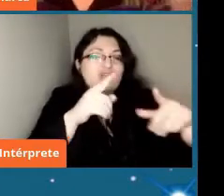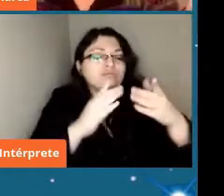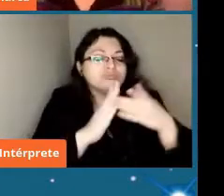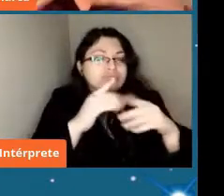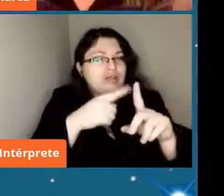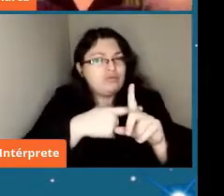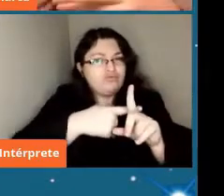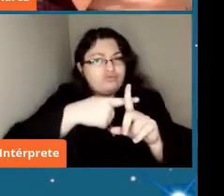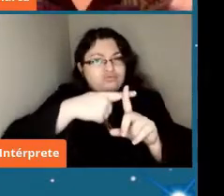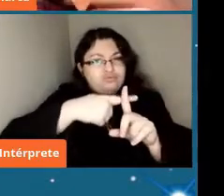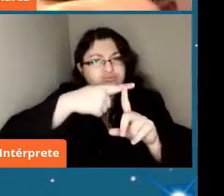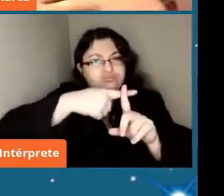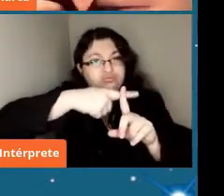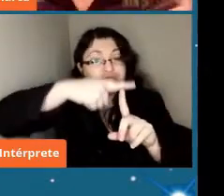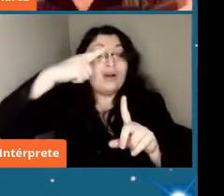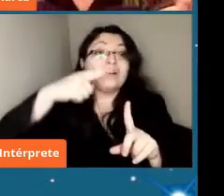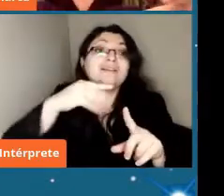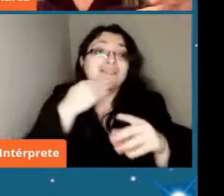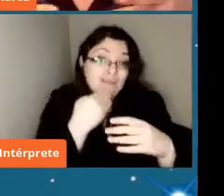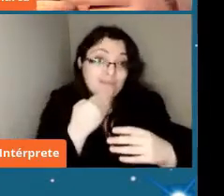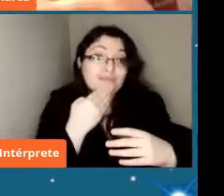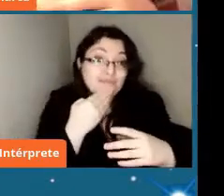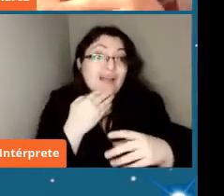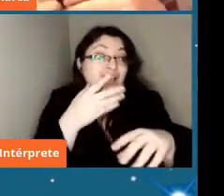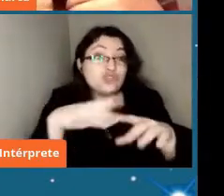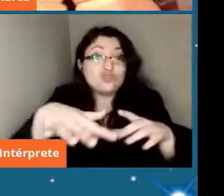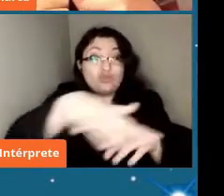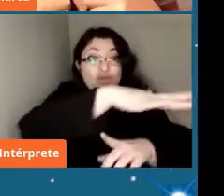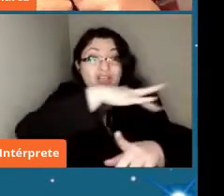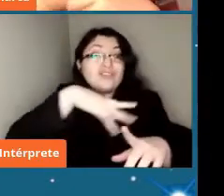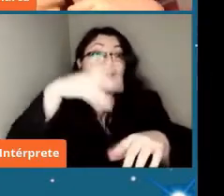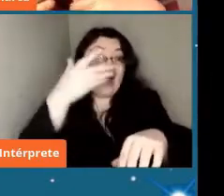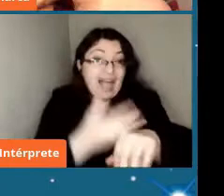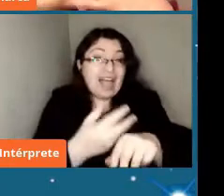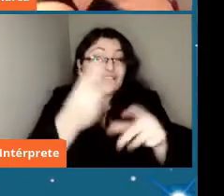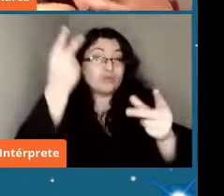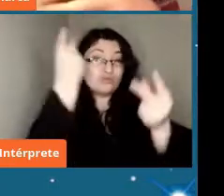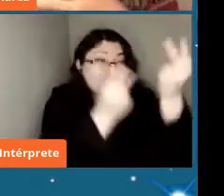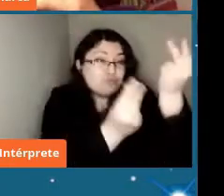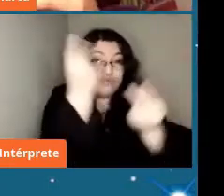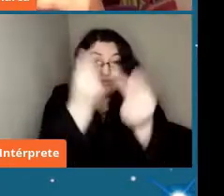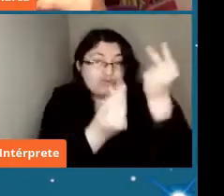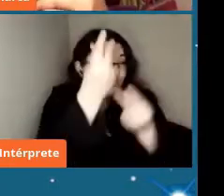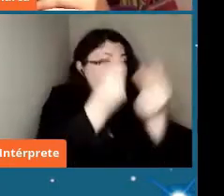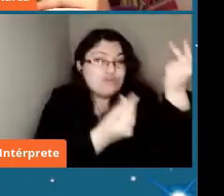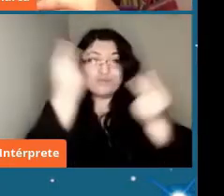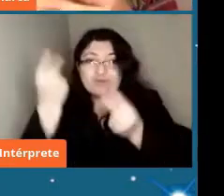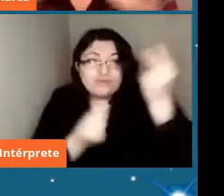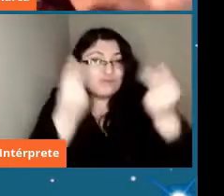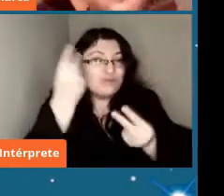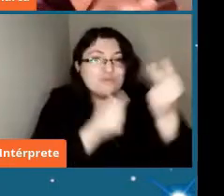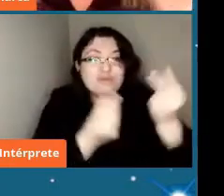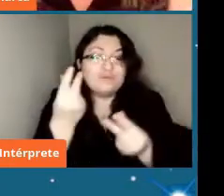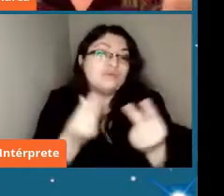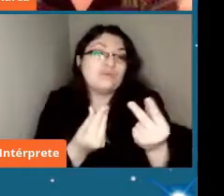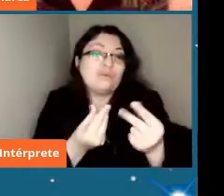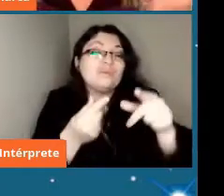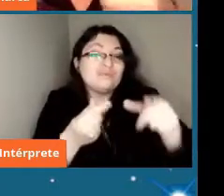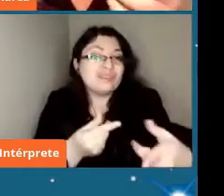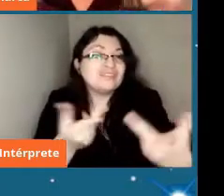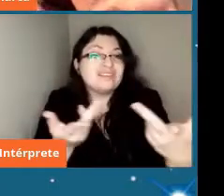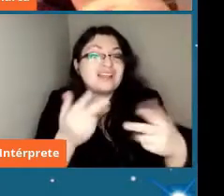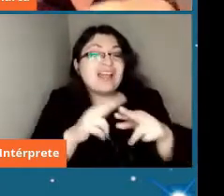y la lluvia de asteroides en toda esa superficie que va a generar entonces que esa